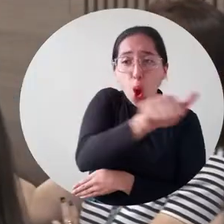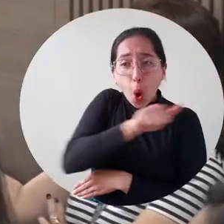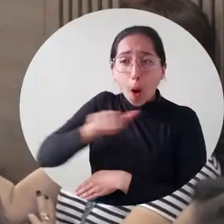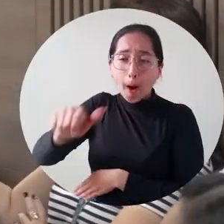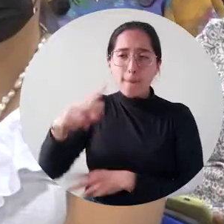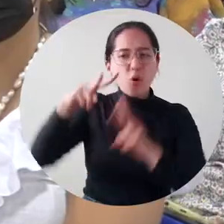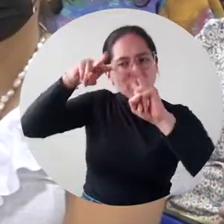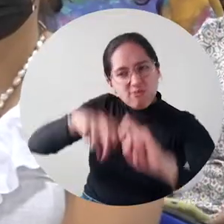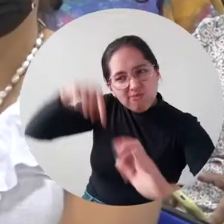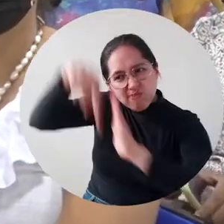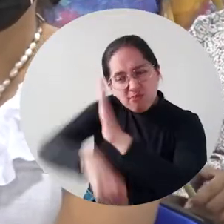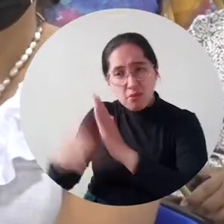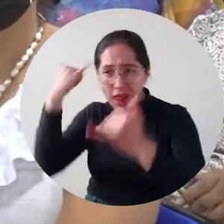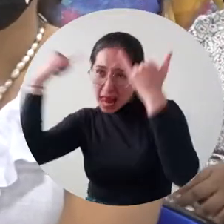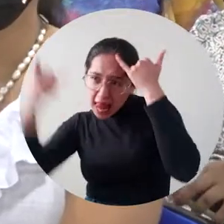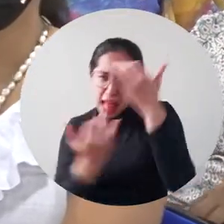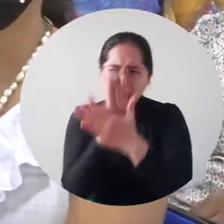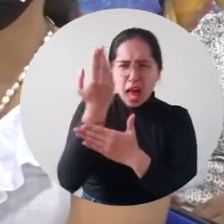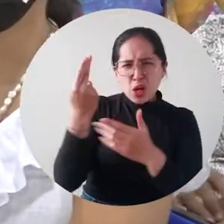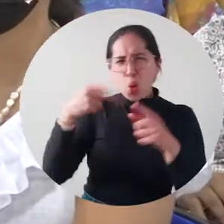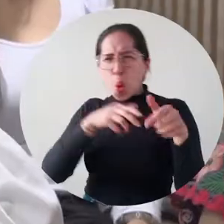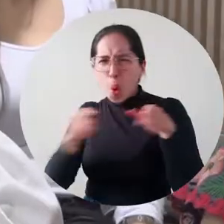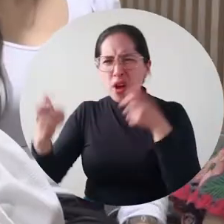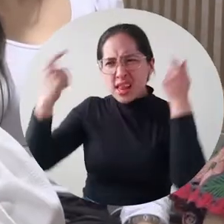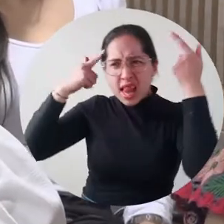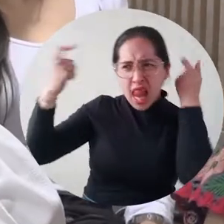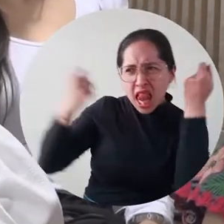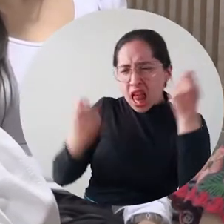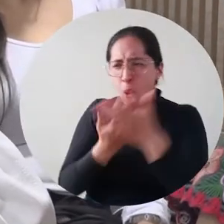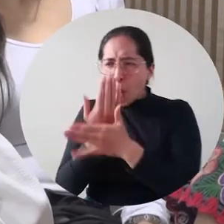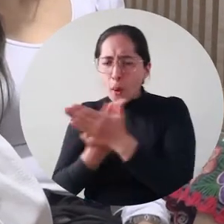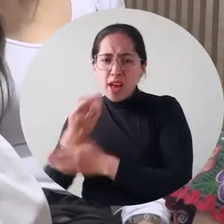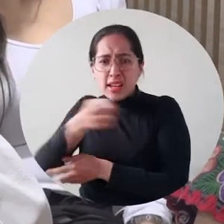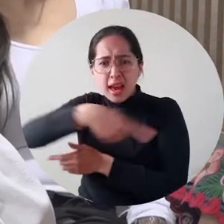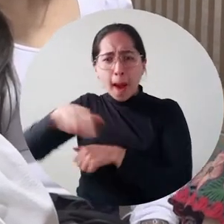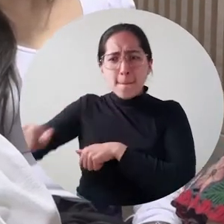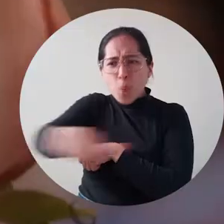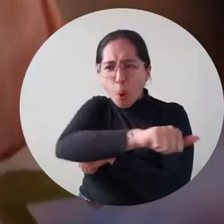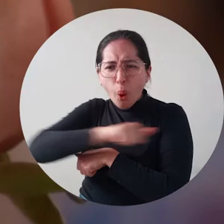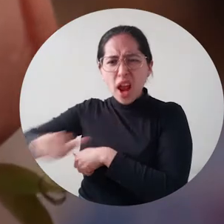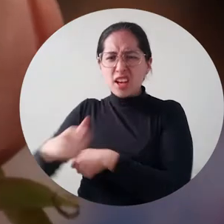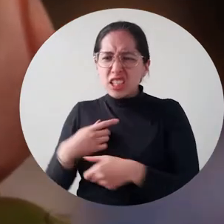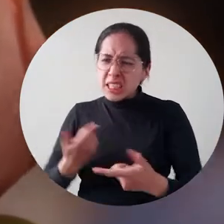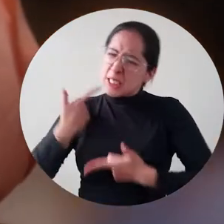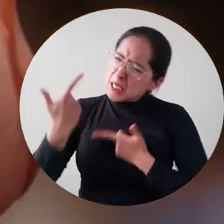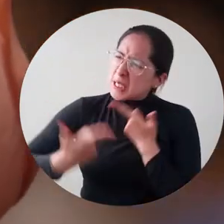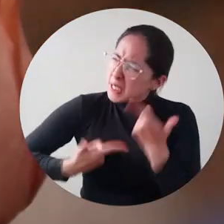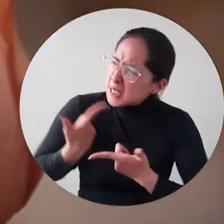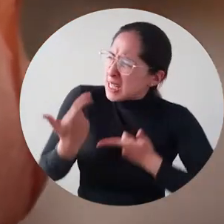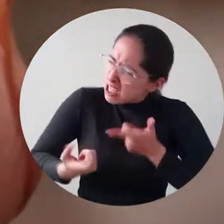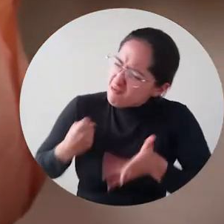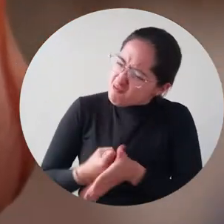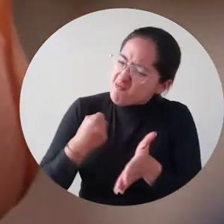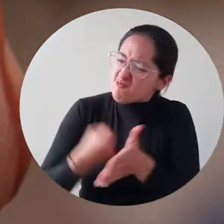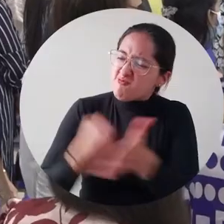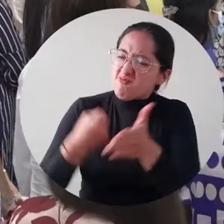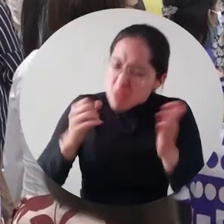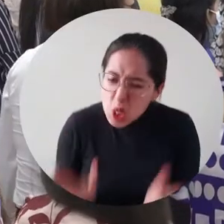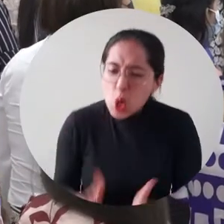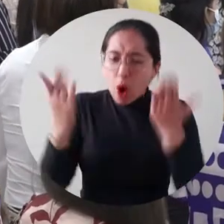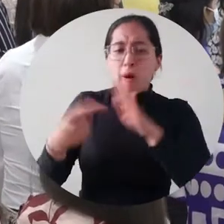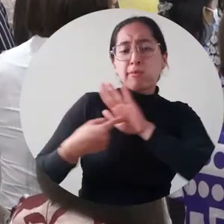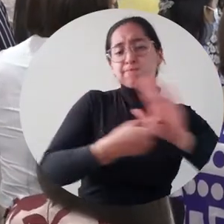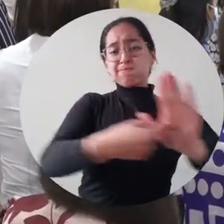mujeres investigadoras, innovadoras, creadoras, a mujeres que han hecho hasta lo imposible, para destacar en un mundo